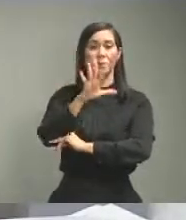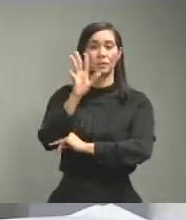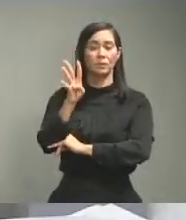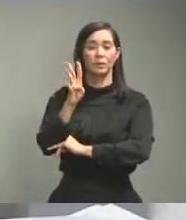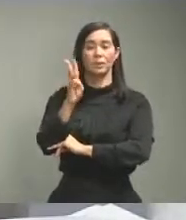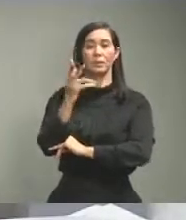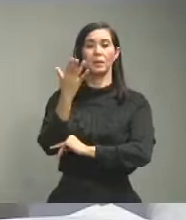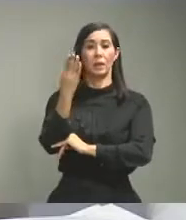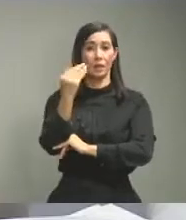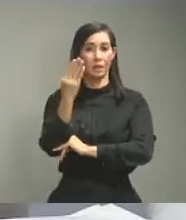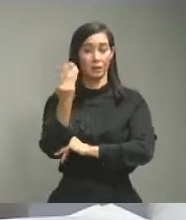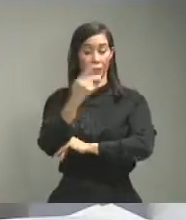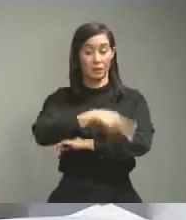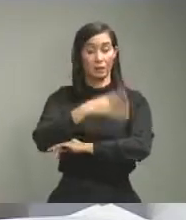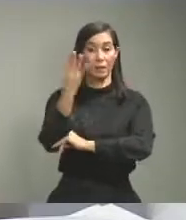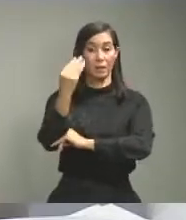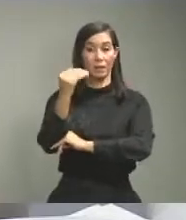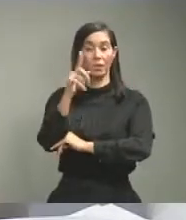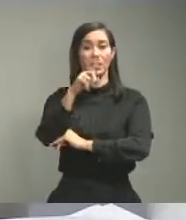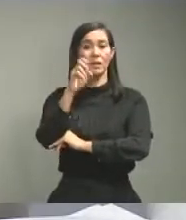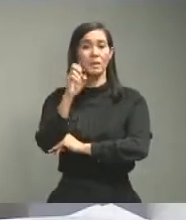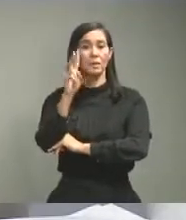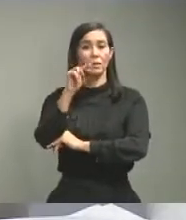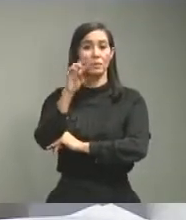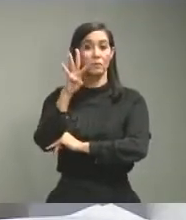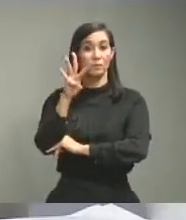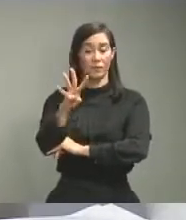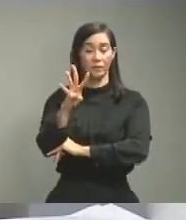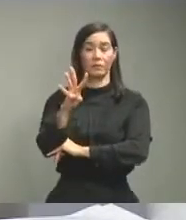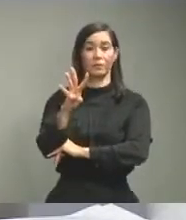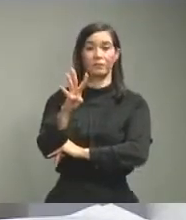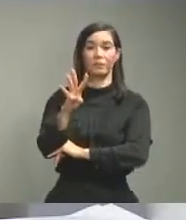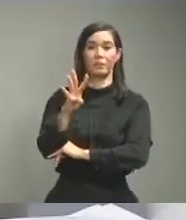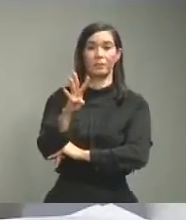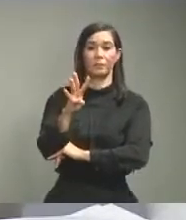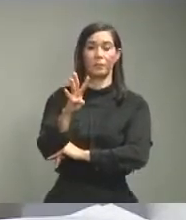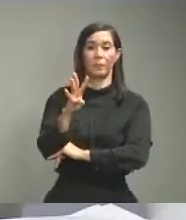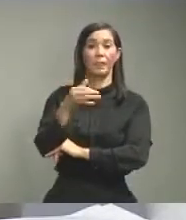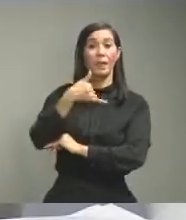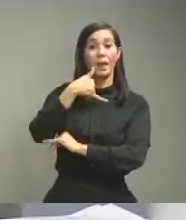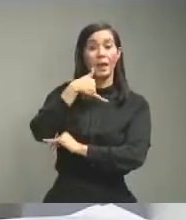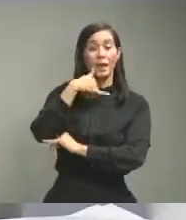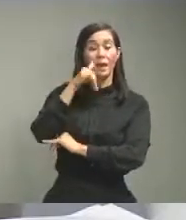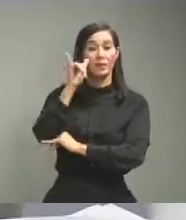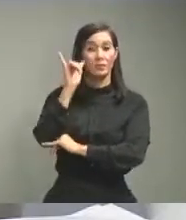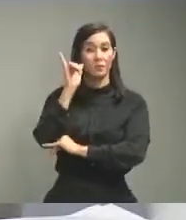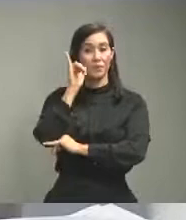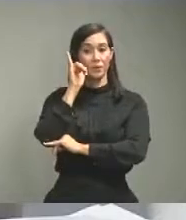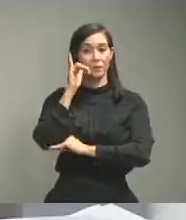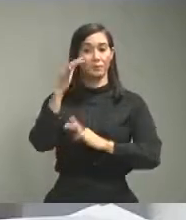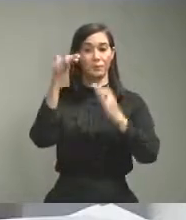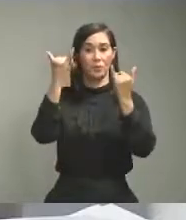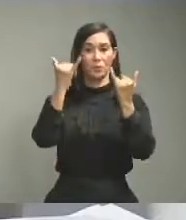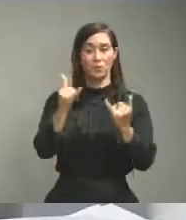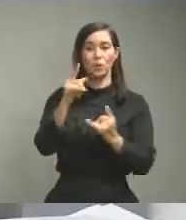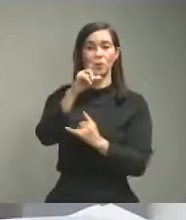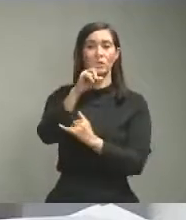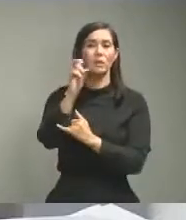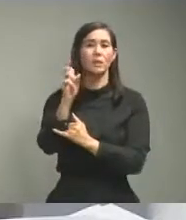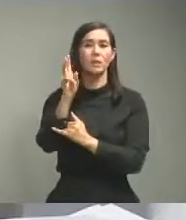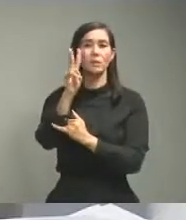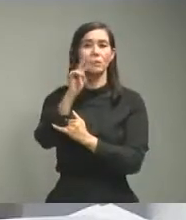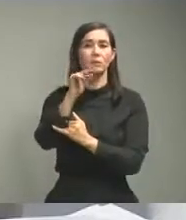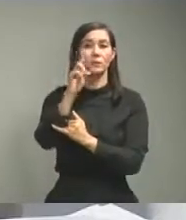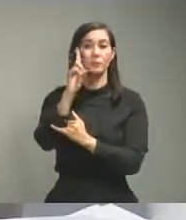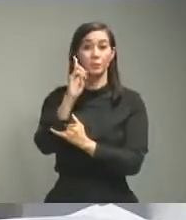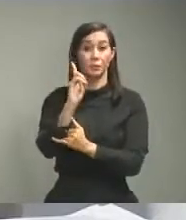el día 14, 124 en el día de ayer y hoy 121.